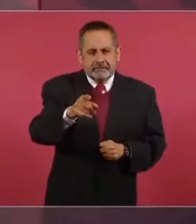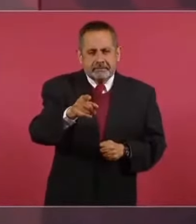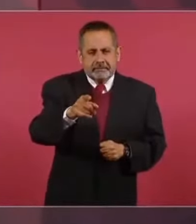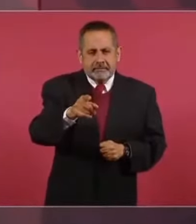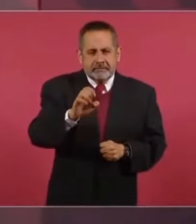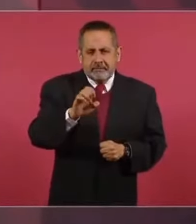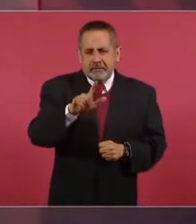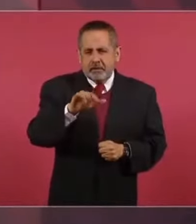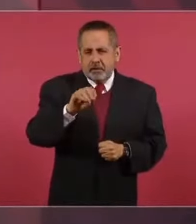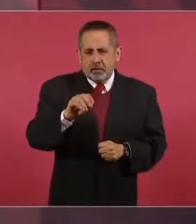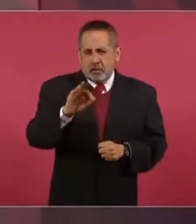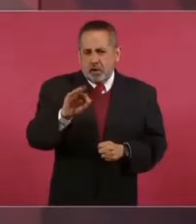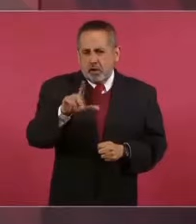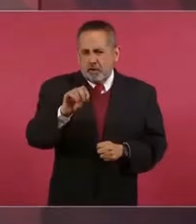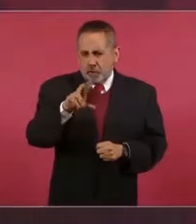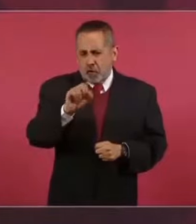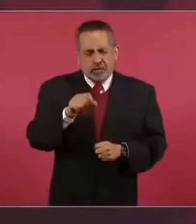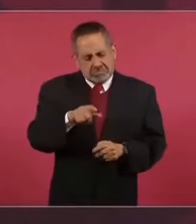Helio Flores.